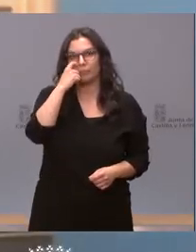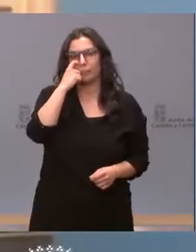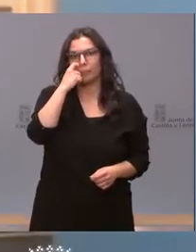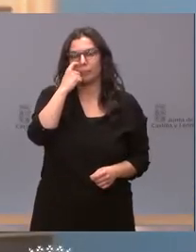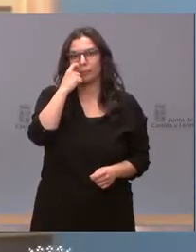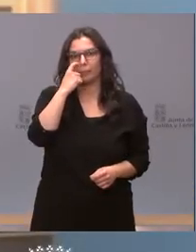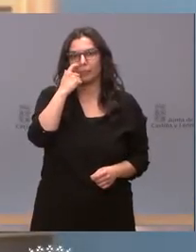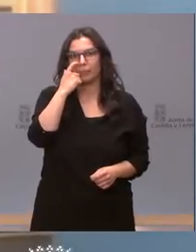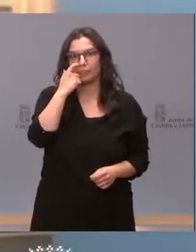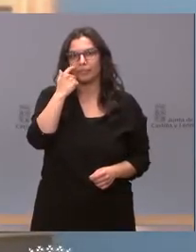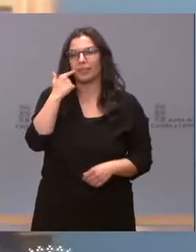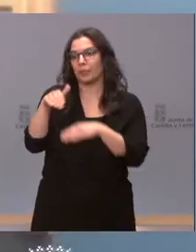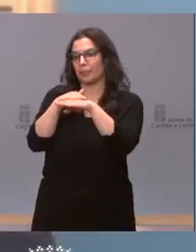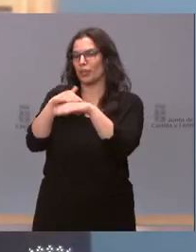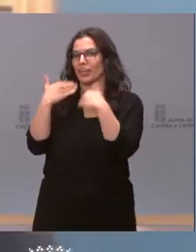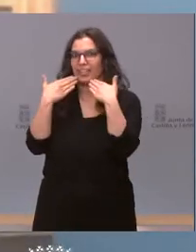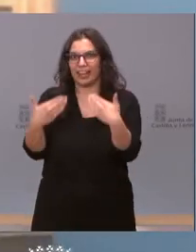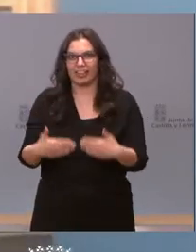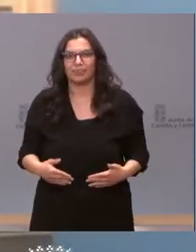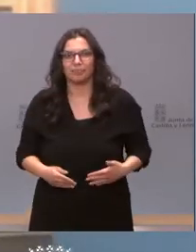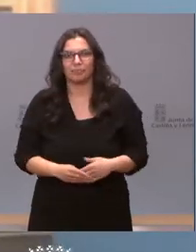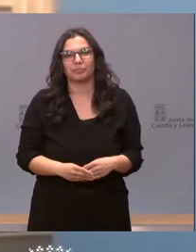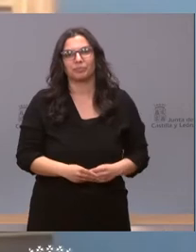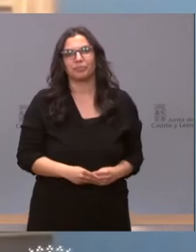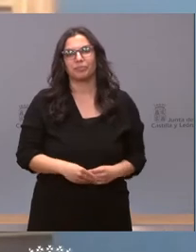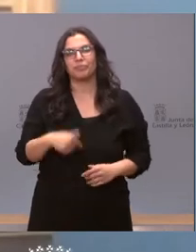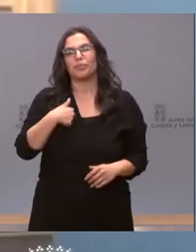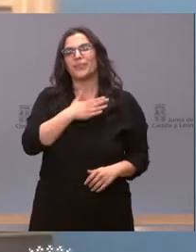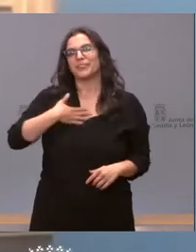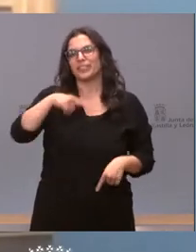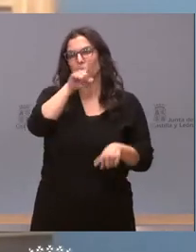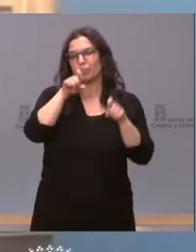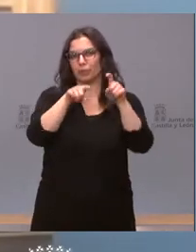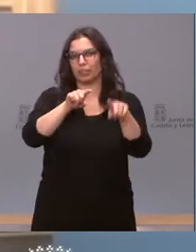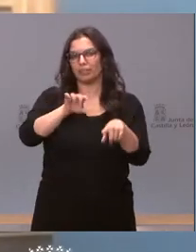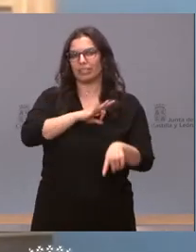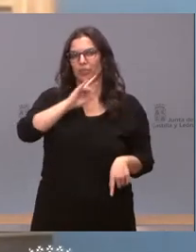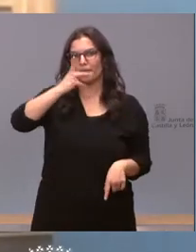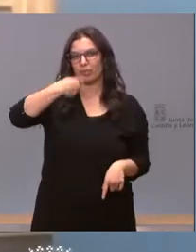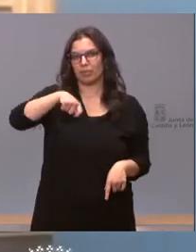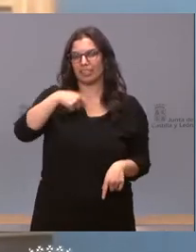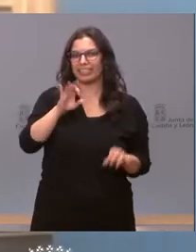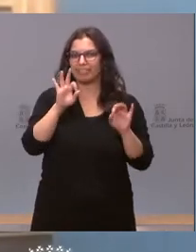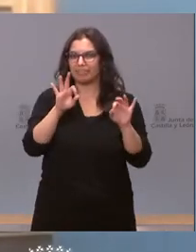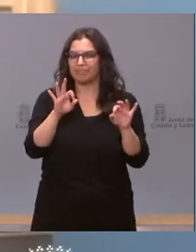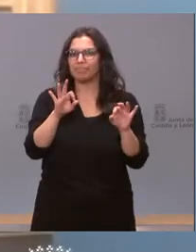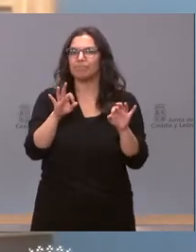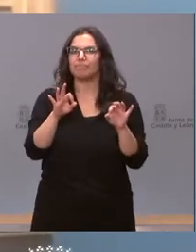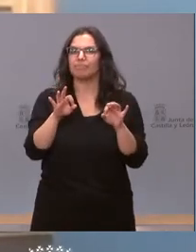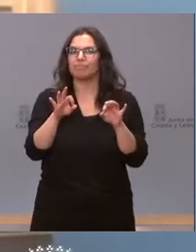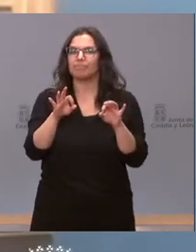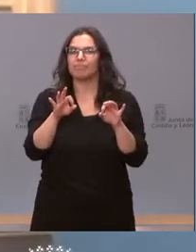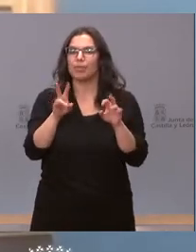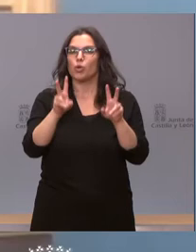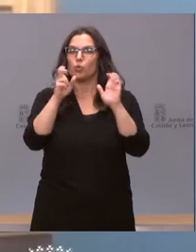Sí, disculpad, muchas gracias. Yo le quería preguntar, señor vicepresidente, concretar un poco cuáles son las